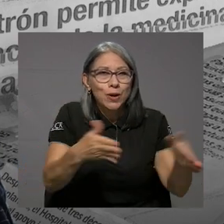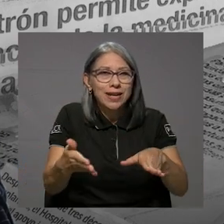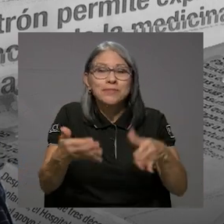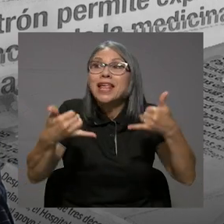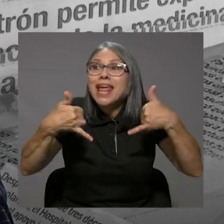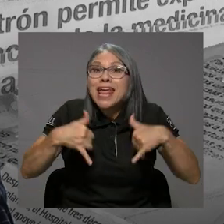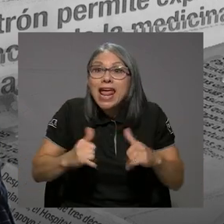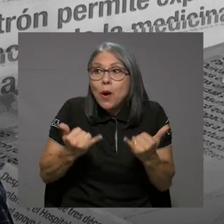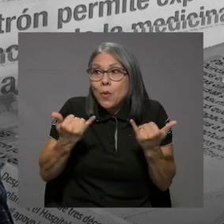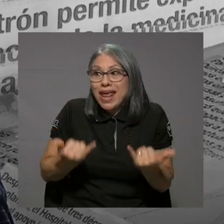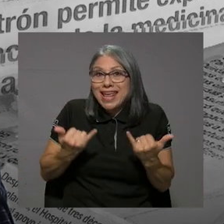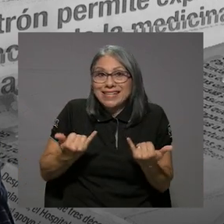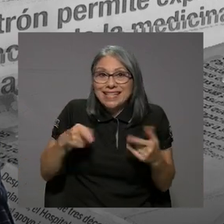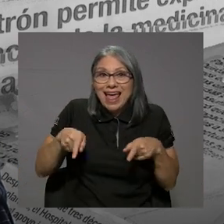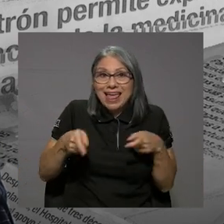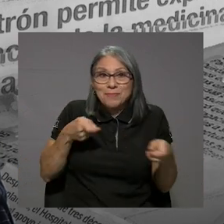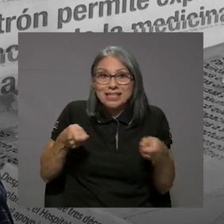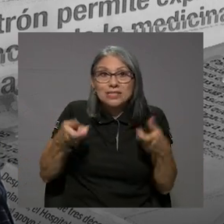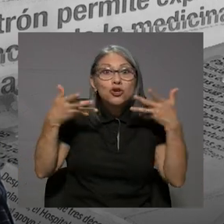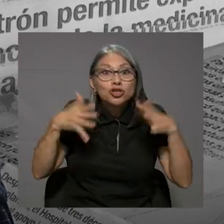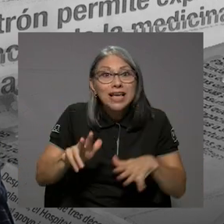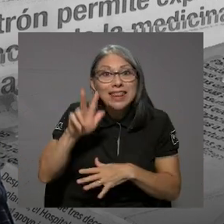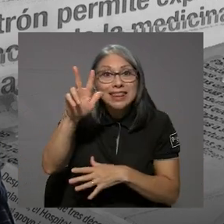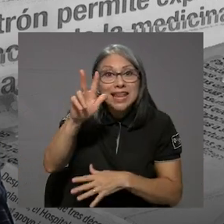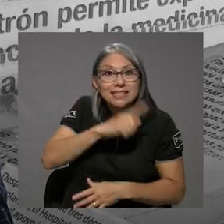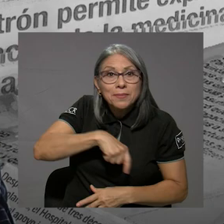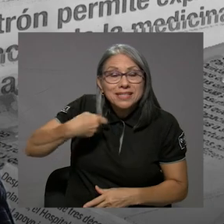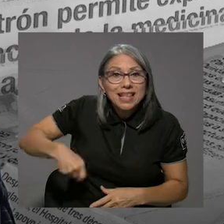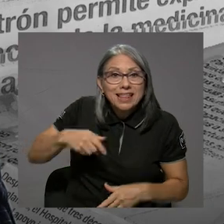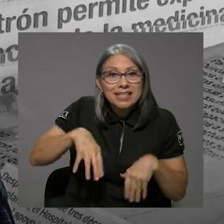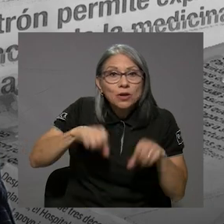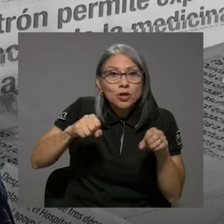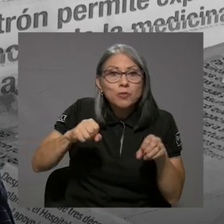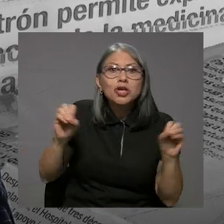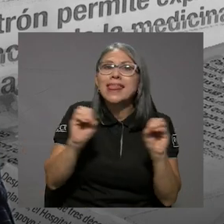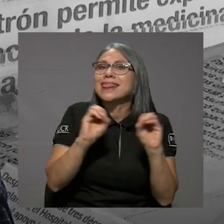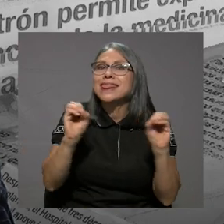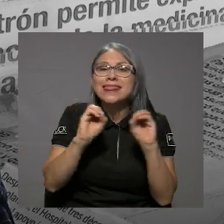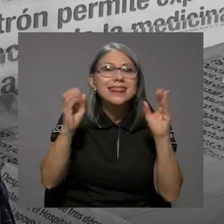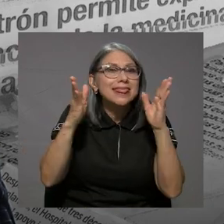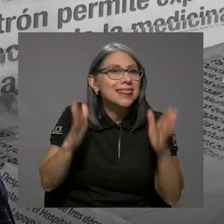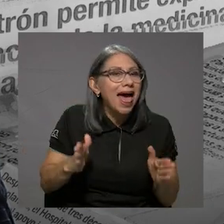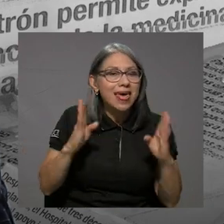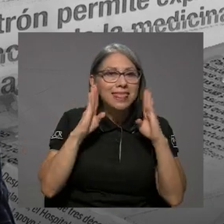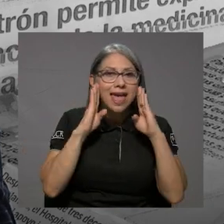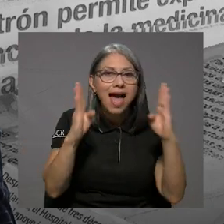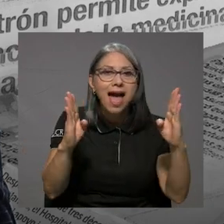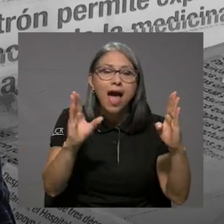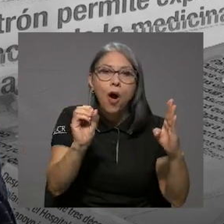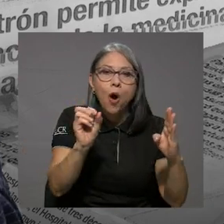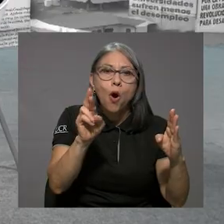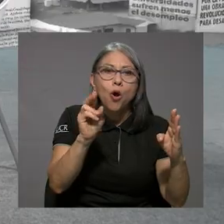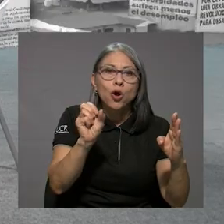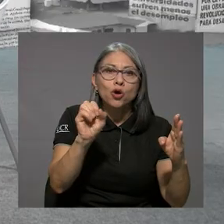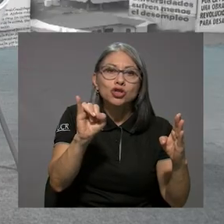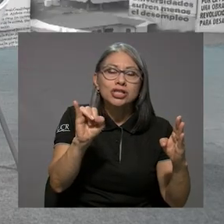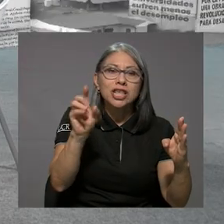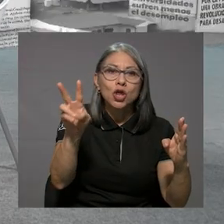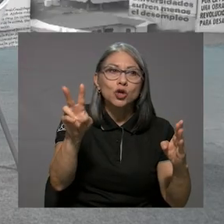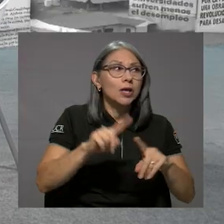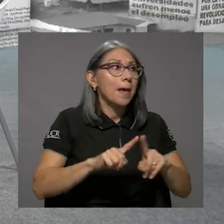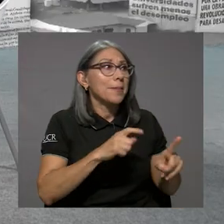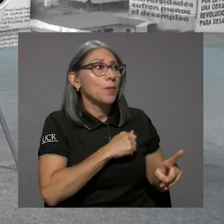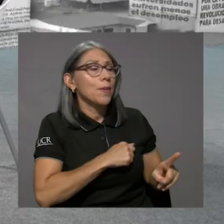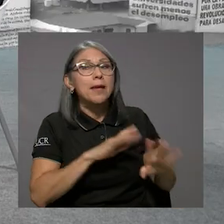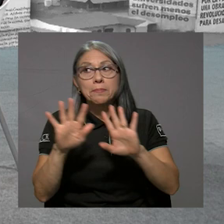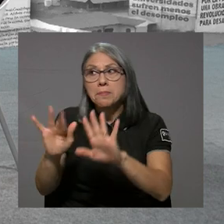que han habido ya tres presidentes ejecutivos, nadie le ha puesto atención a Oros y Dos, nadie. Pero la población lo está... Y